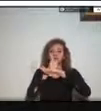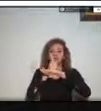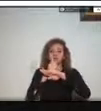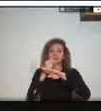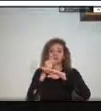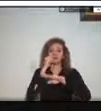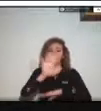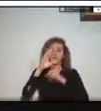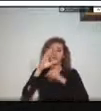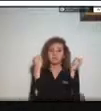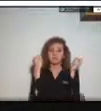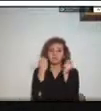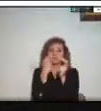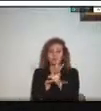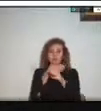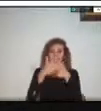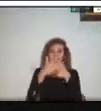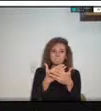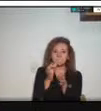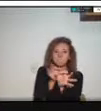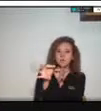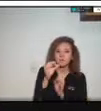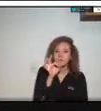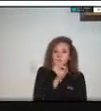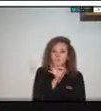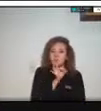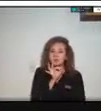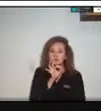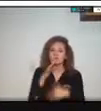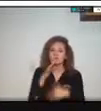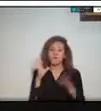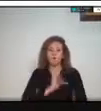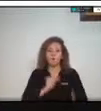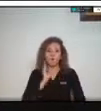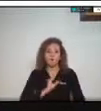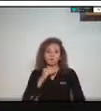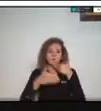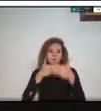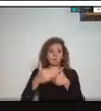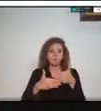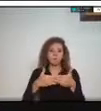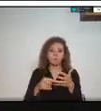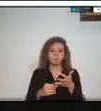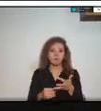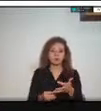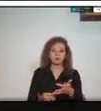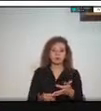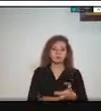y pues esa experiencia me ha servido pues de poder articular los dos